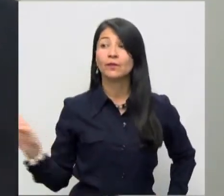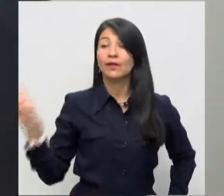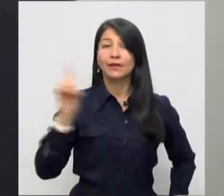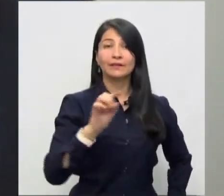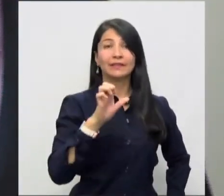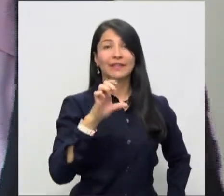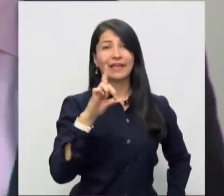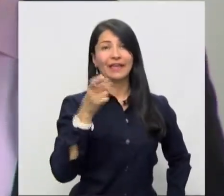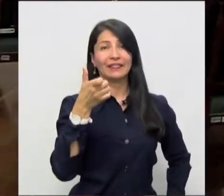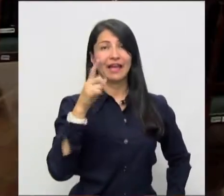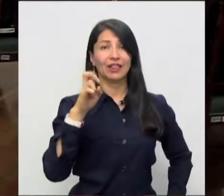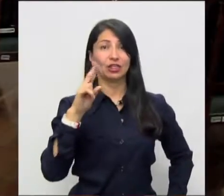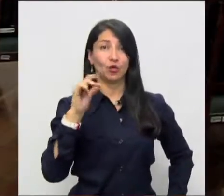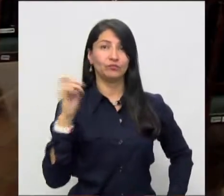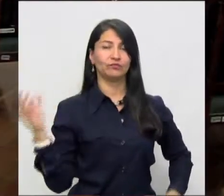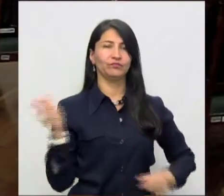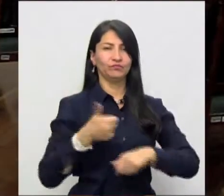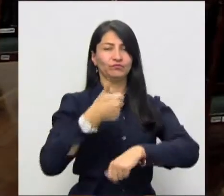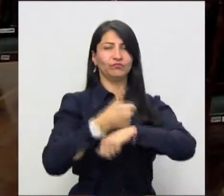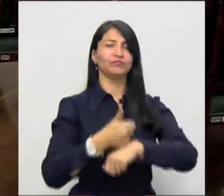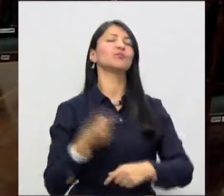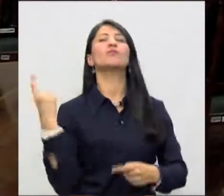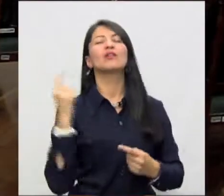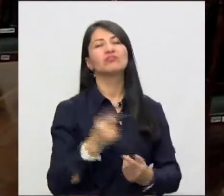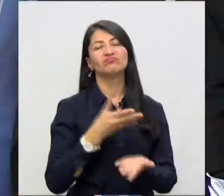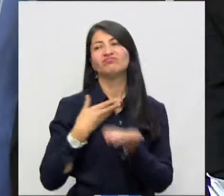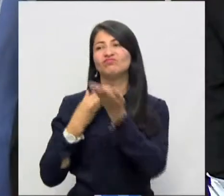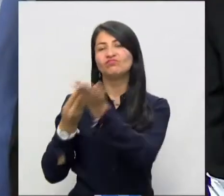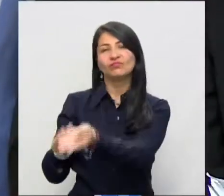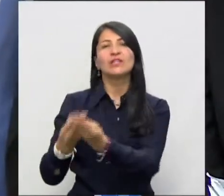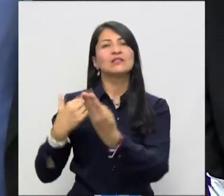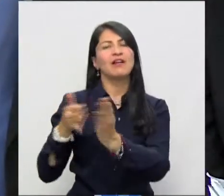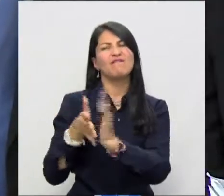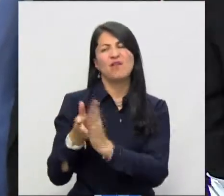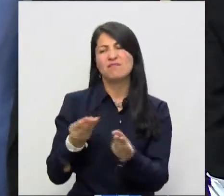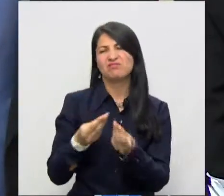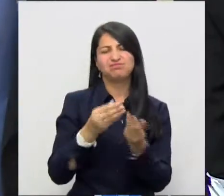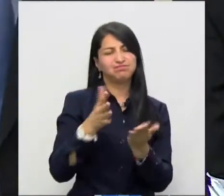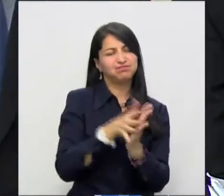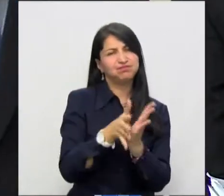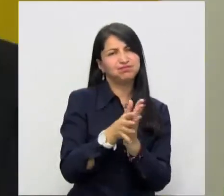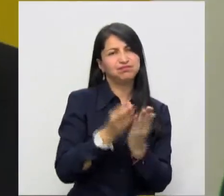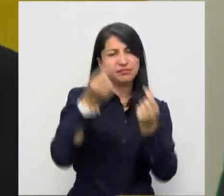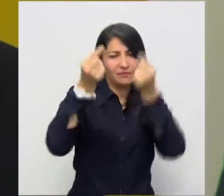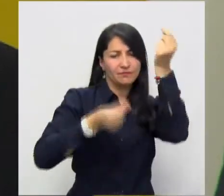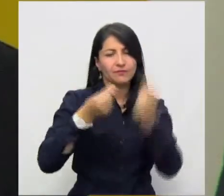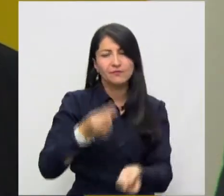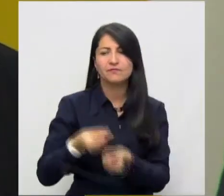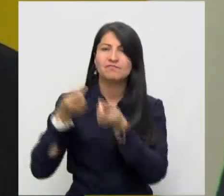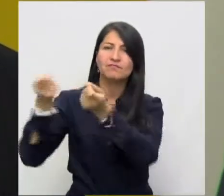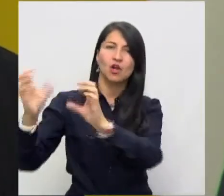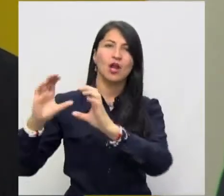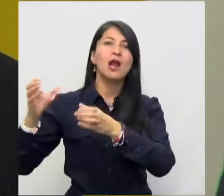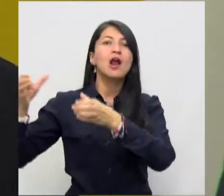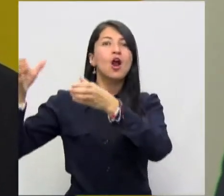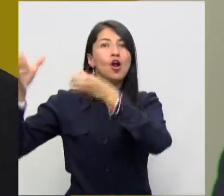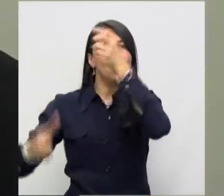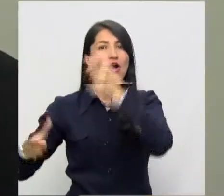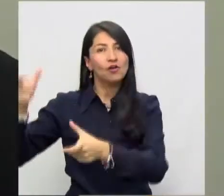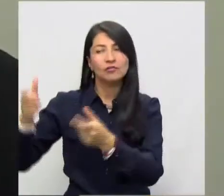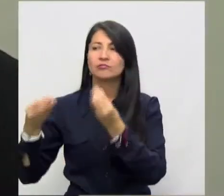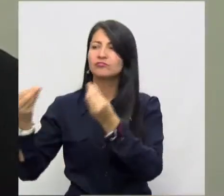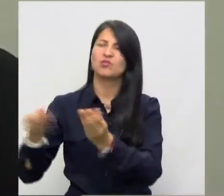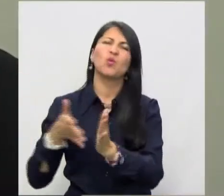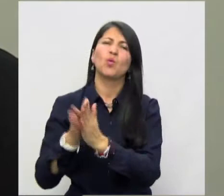General Edgardo Maya Villazón entregó al Congreso de la República los informes de las finanzas del Estado, la situación de la deuda pública,